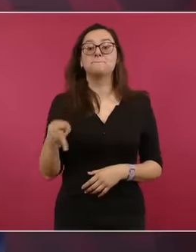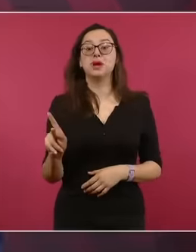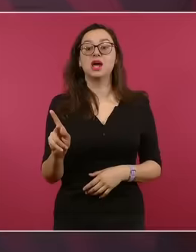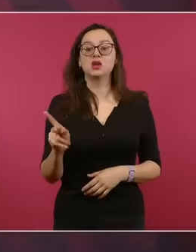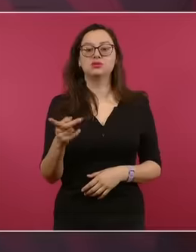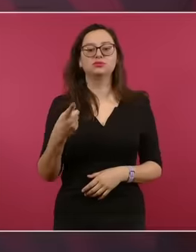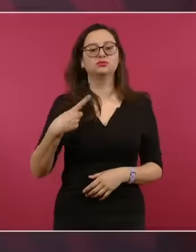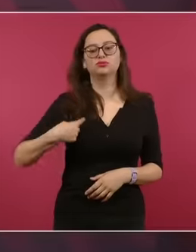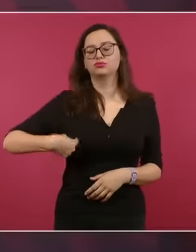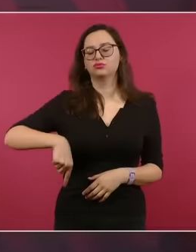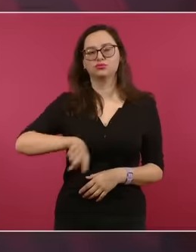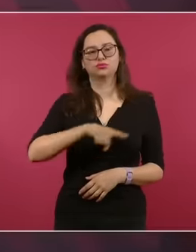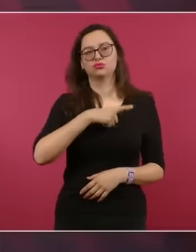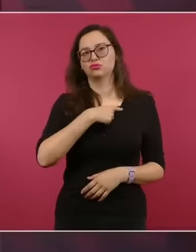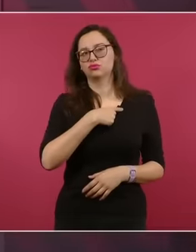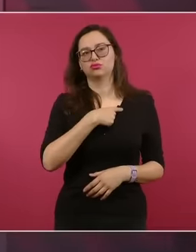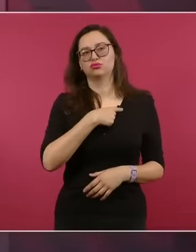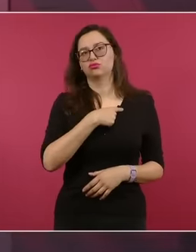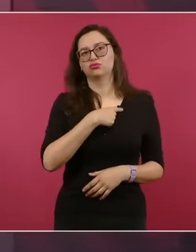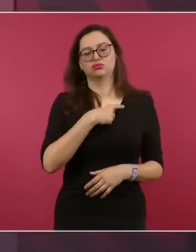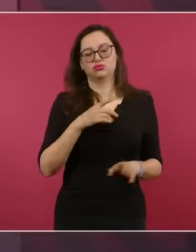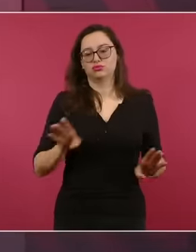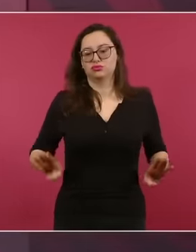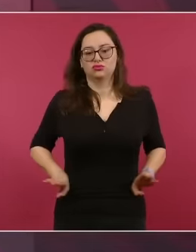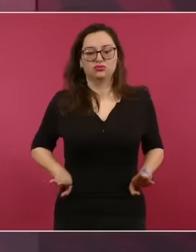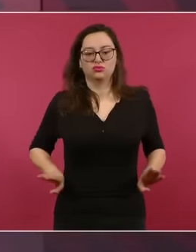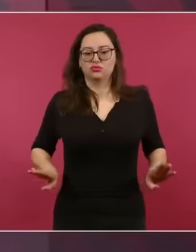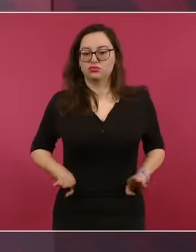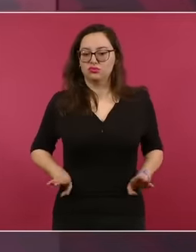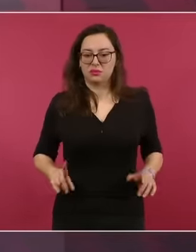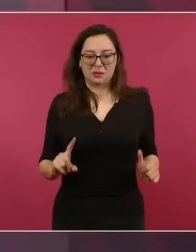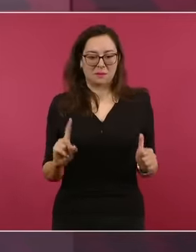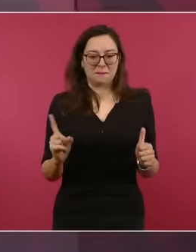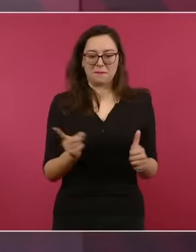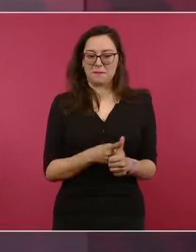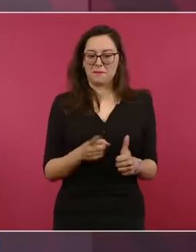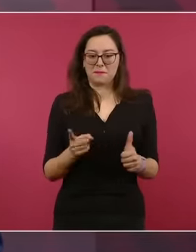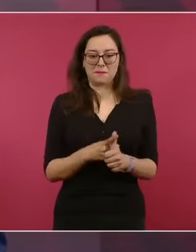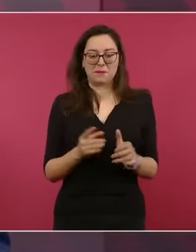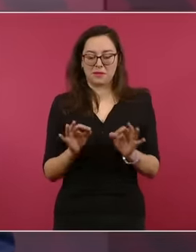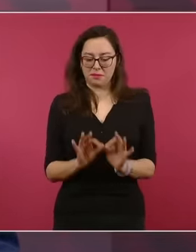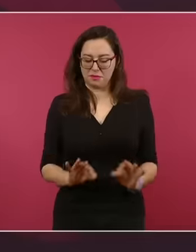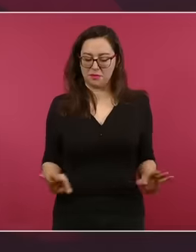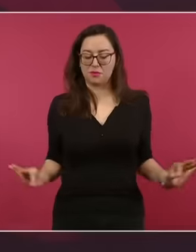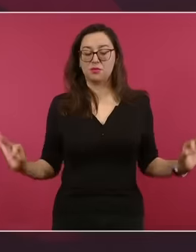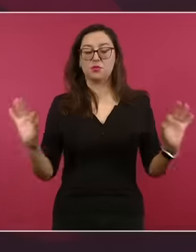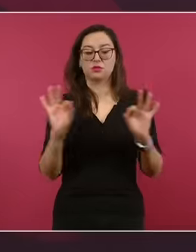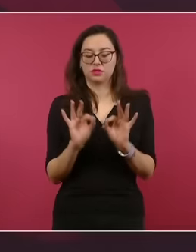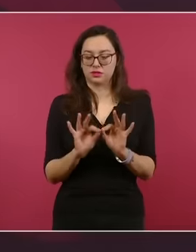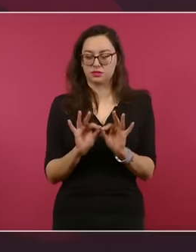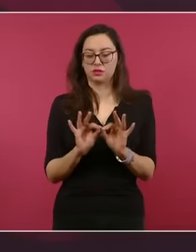lo que nos importa mucho es la no repetición